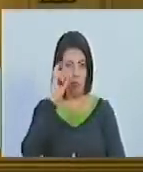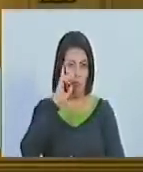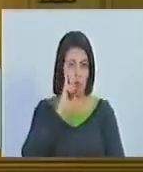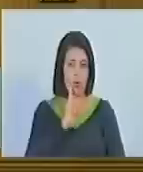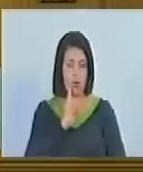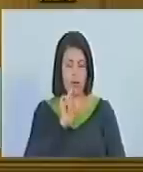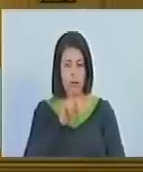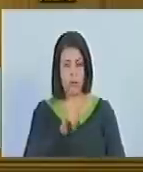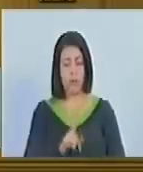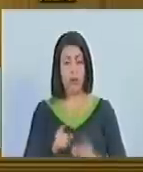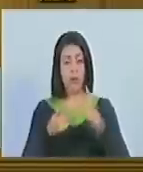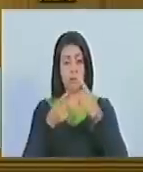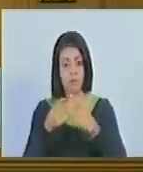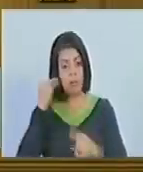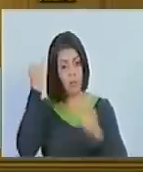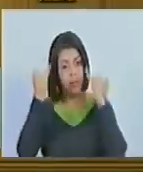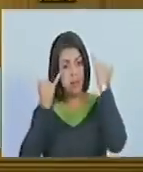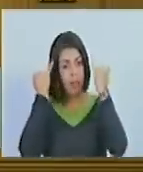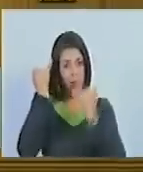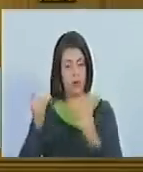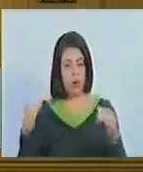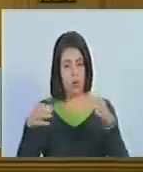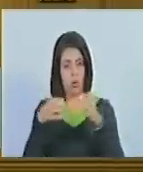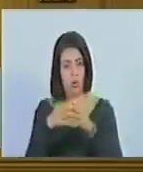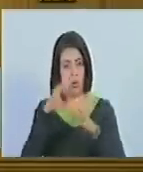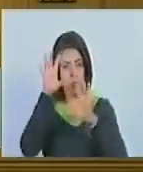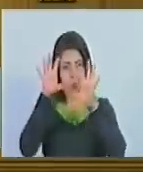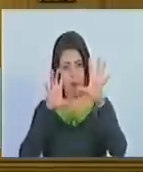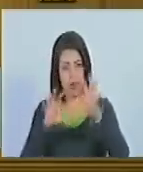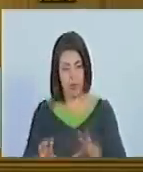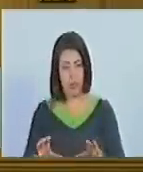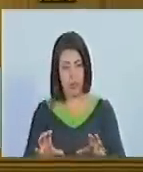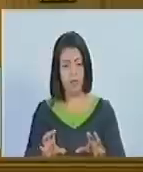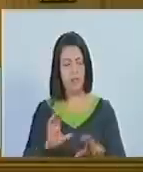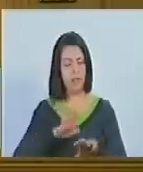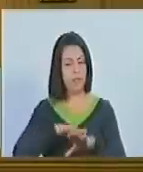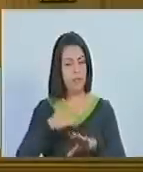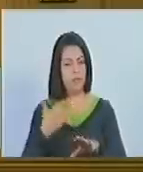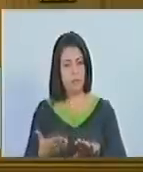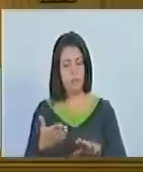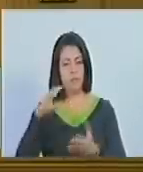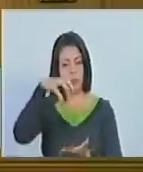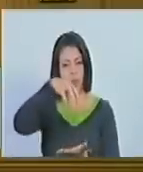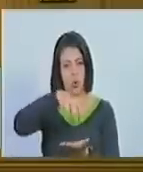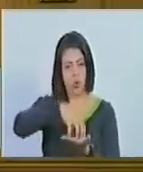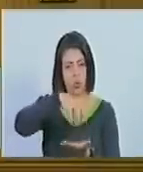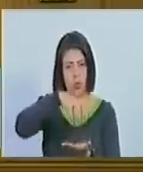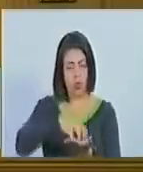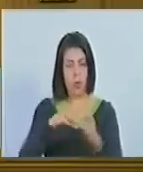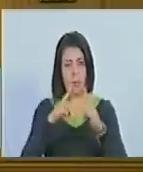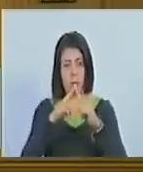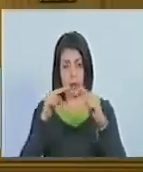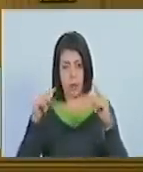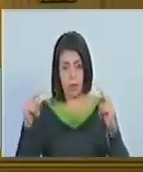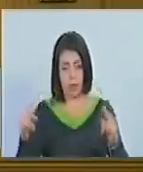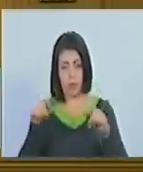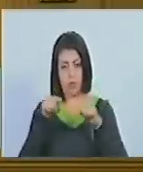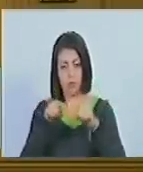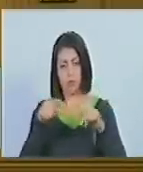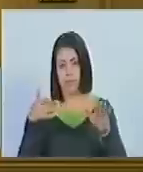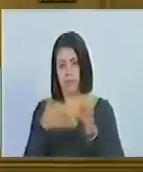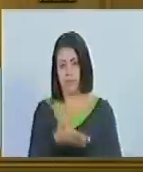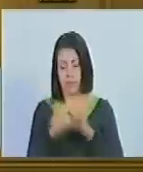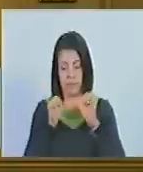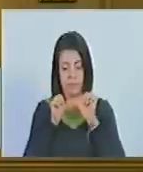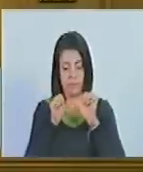Bolívar ideó una confederación americana de naciones a través del Congreso Anfitriónico de Panamá que